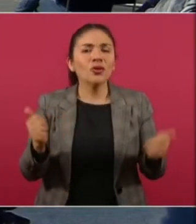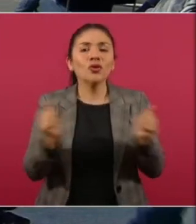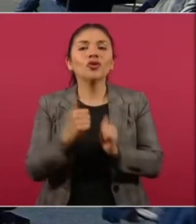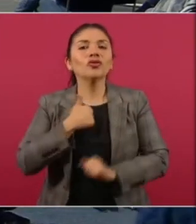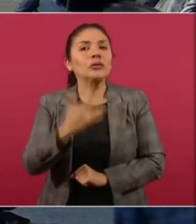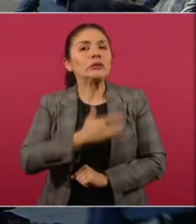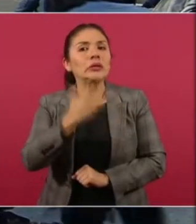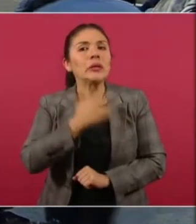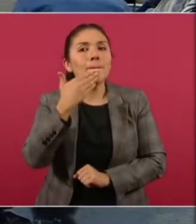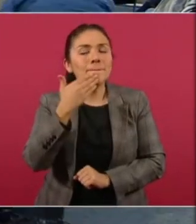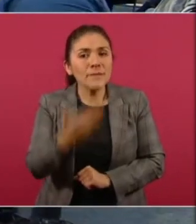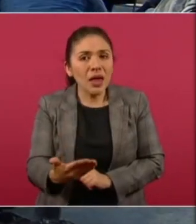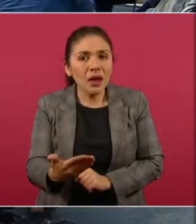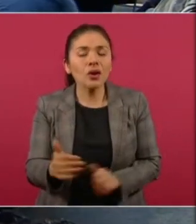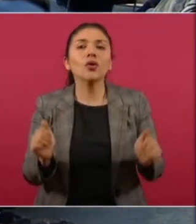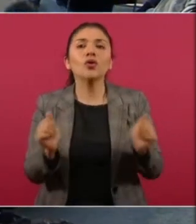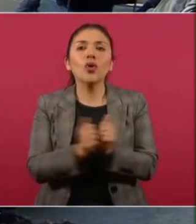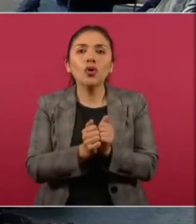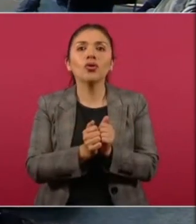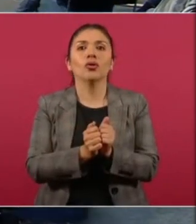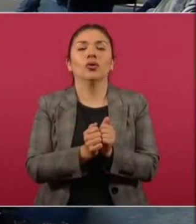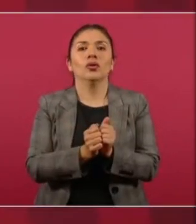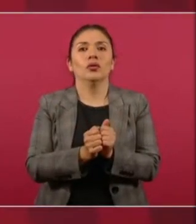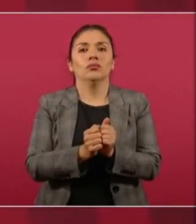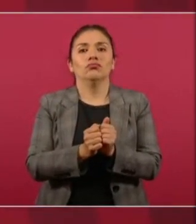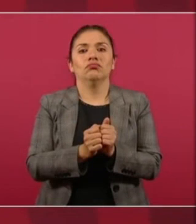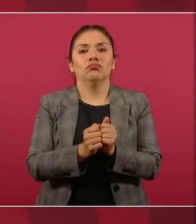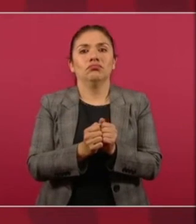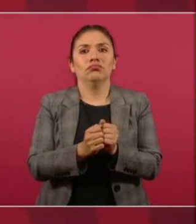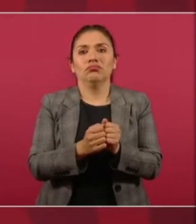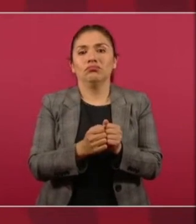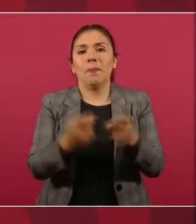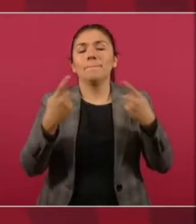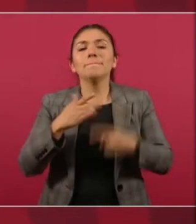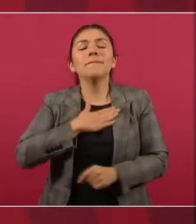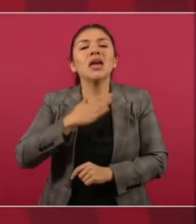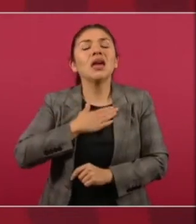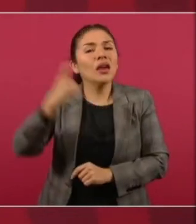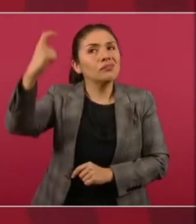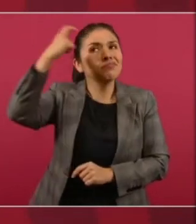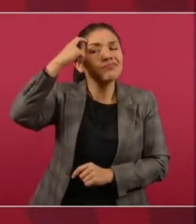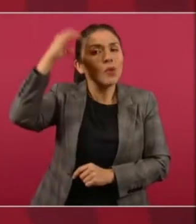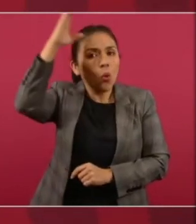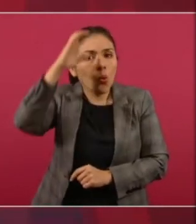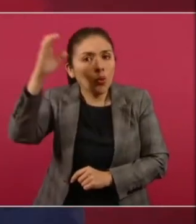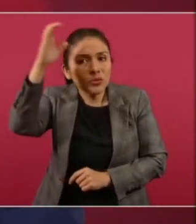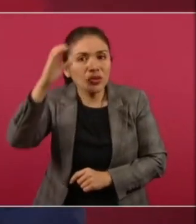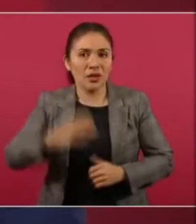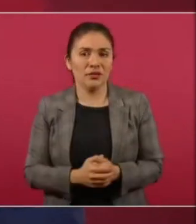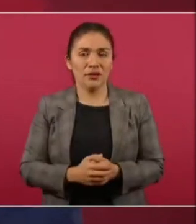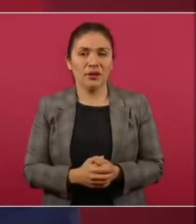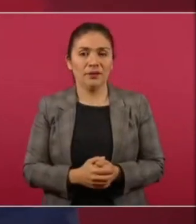bien con mi tribunal, que es mi conciencia. Entonces,